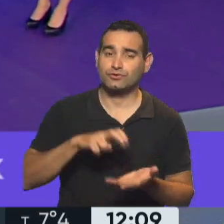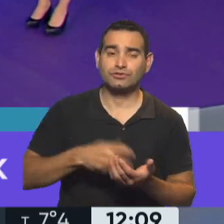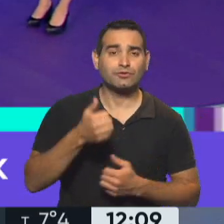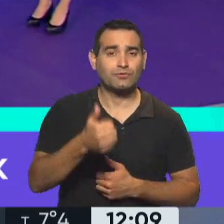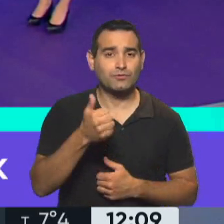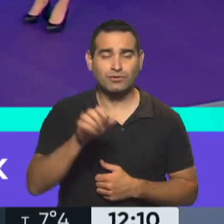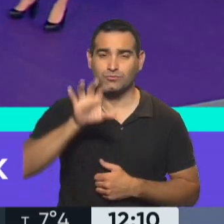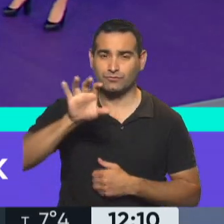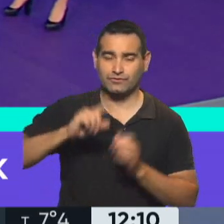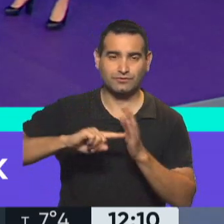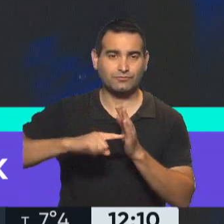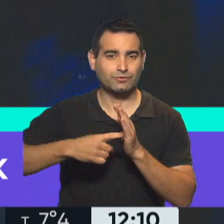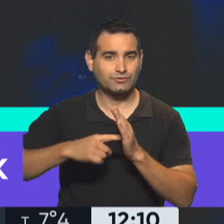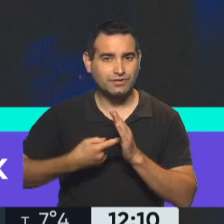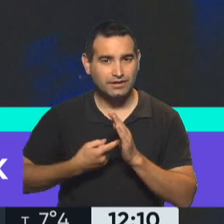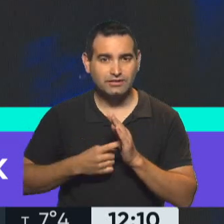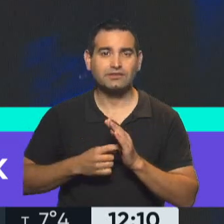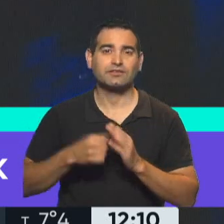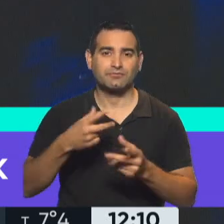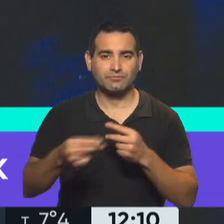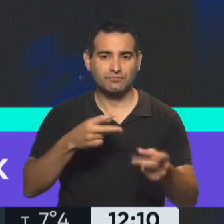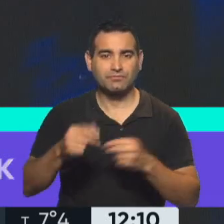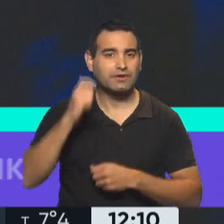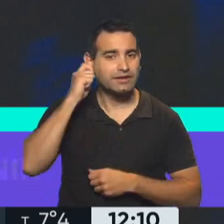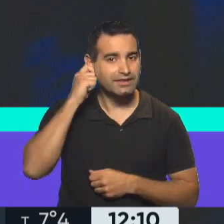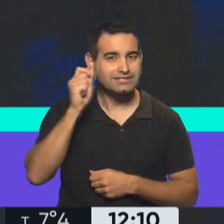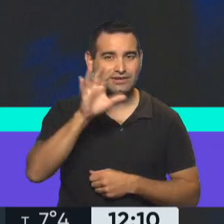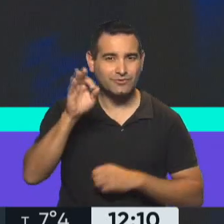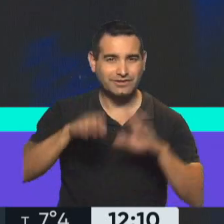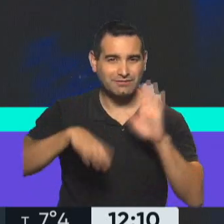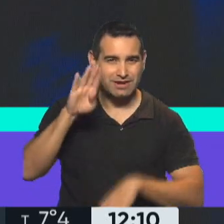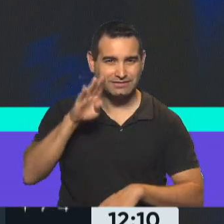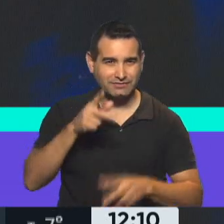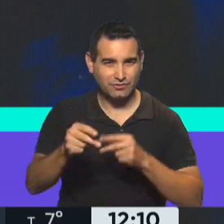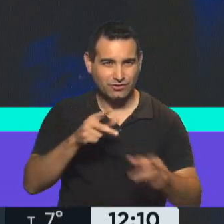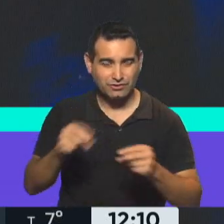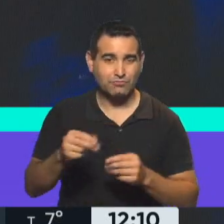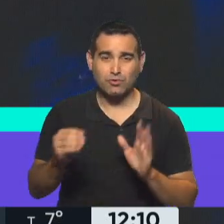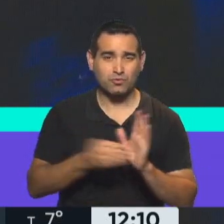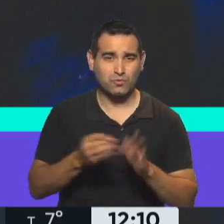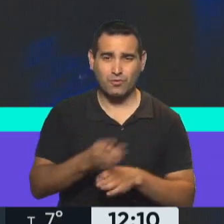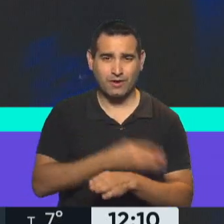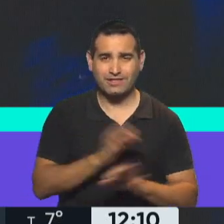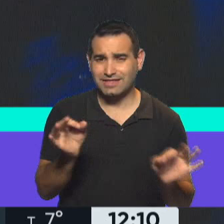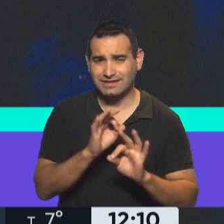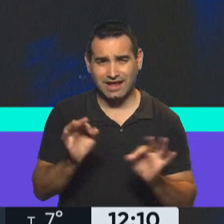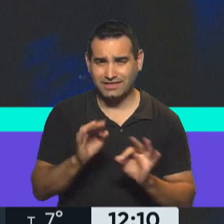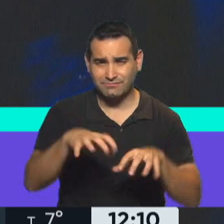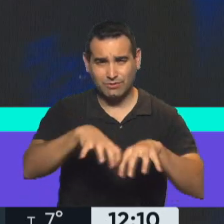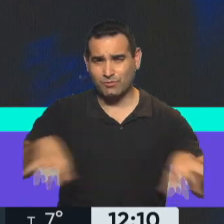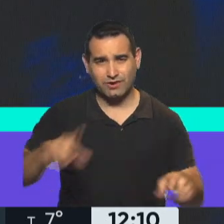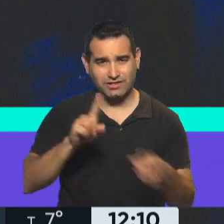jornada es que la provincia de Buenos Aires empieza a vacunar a los mayores de 50 años, sin turno previo en cualquiera de los